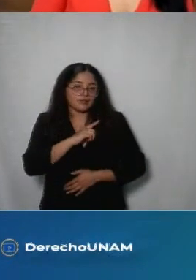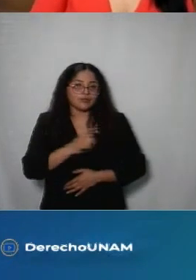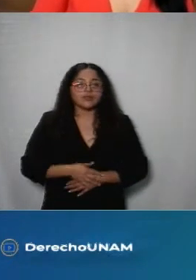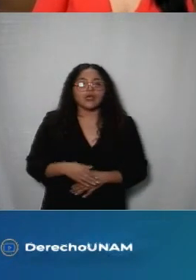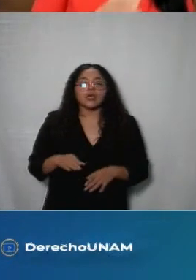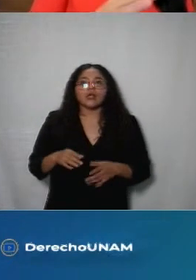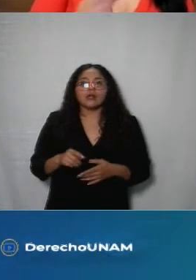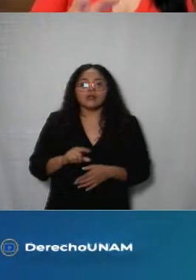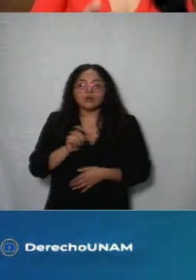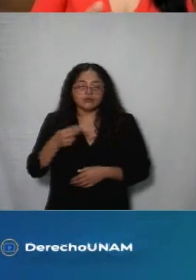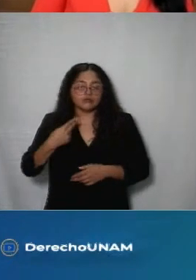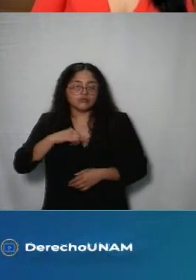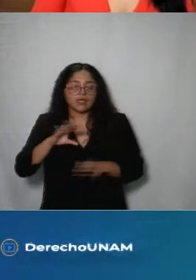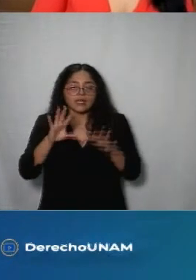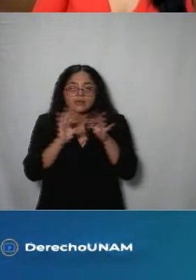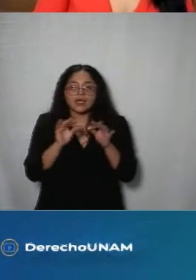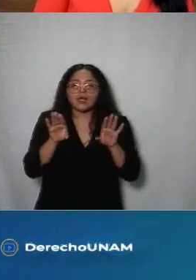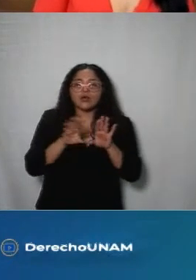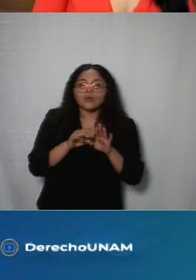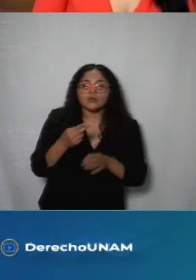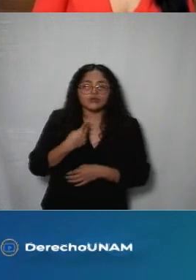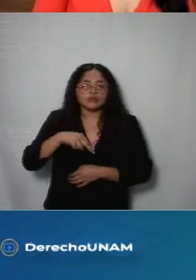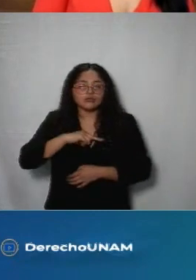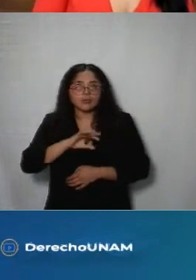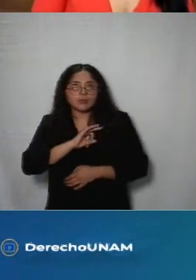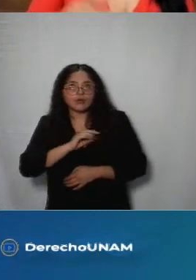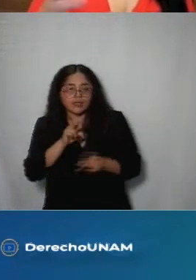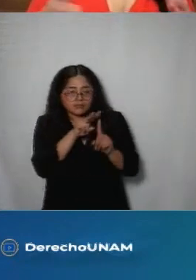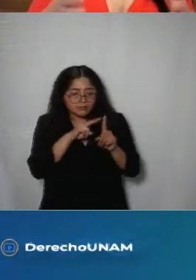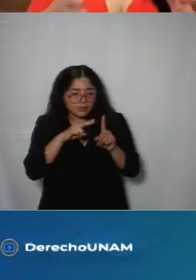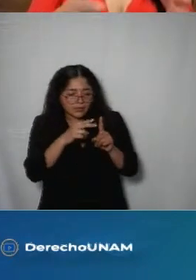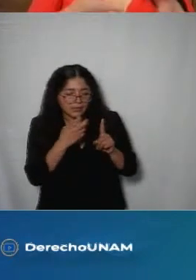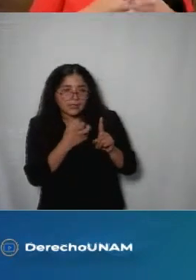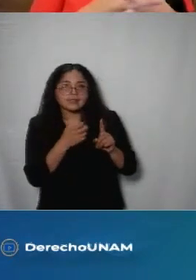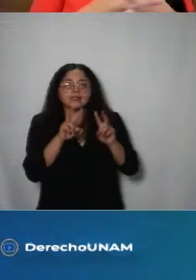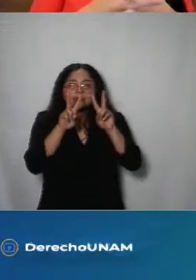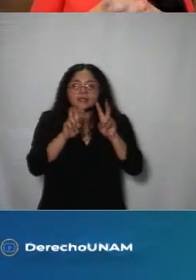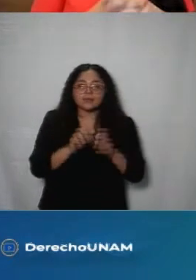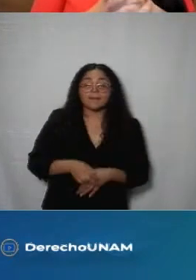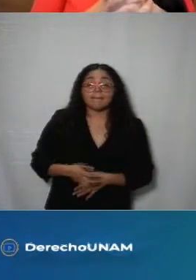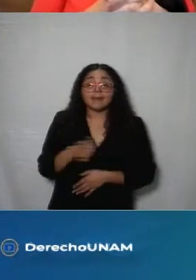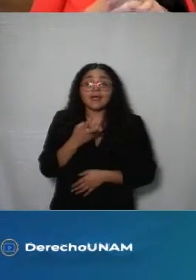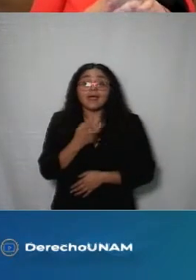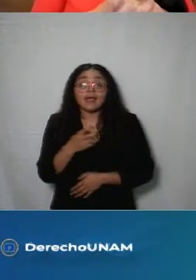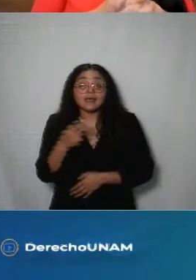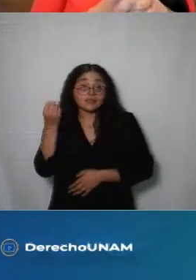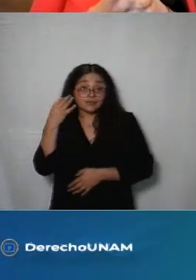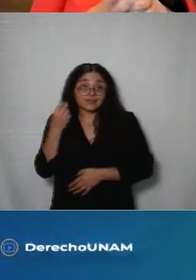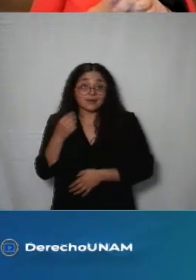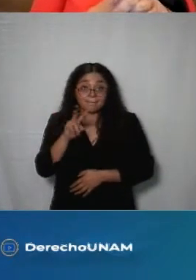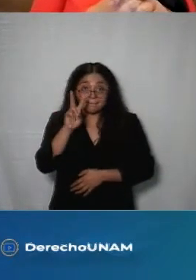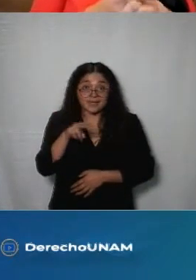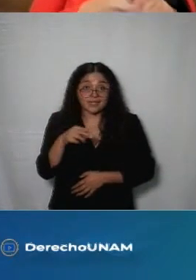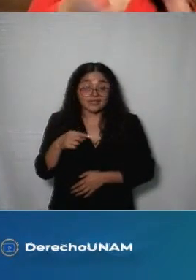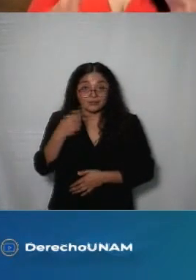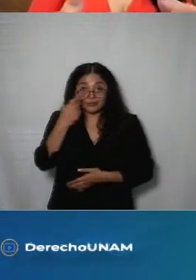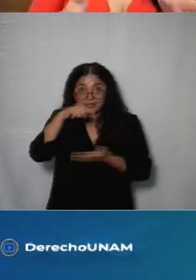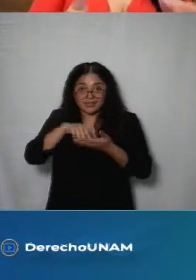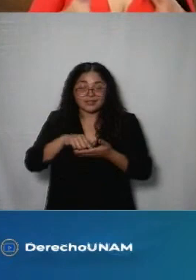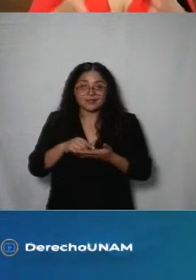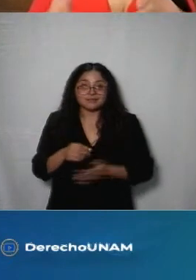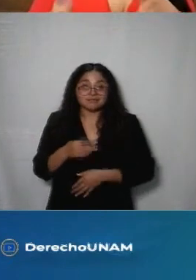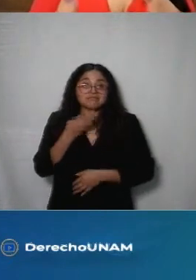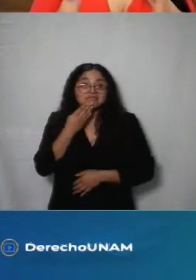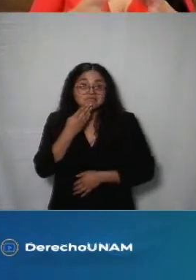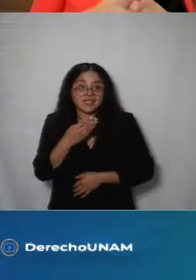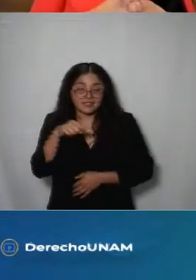empoderarnos a través de la información en diferentes enfoques pero creo que la alineación de este foro en este año nos quedó muy bien y en esta